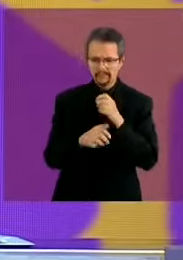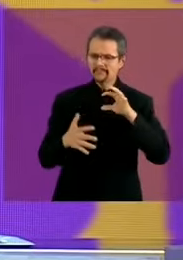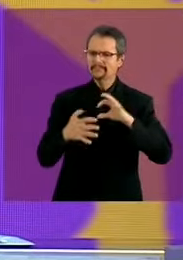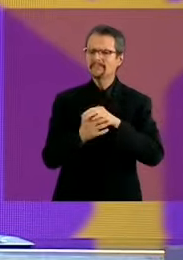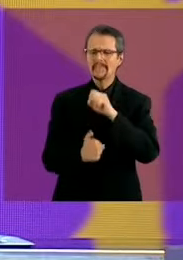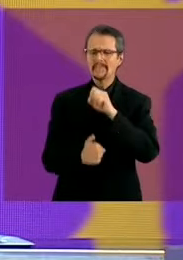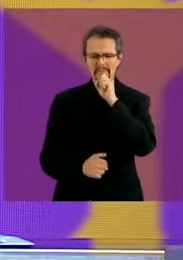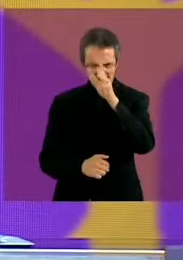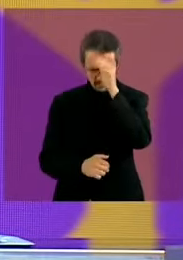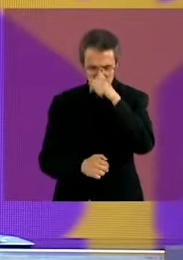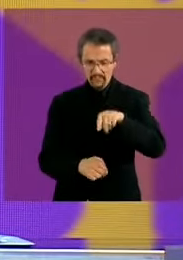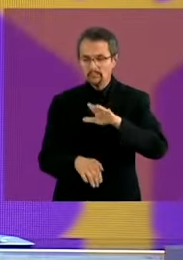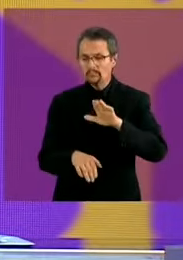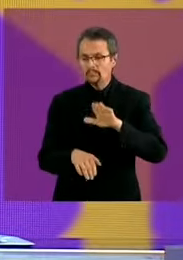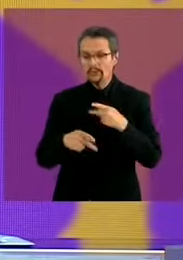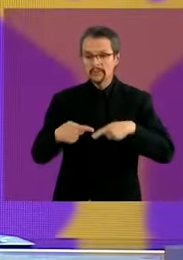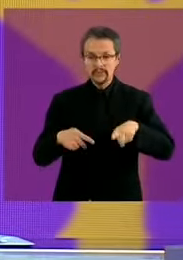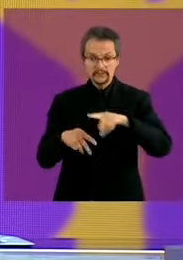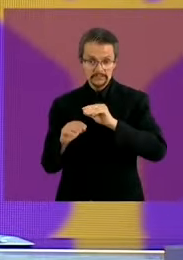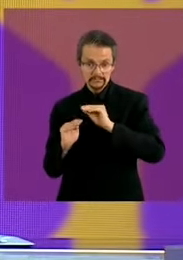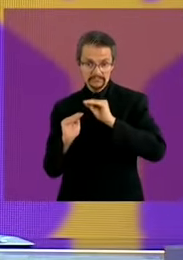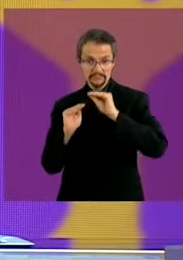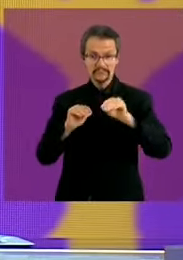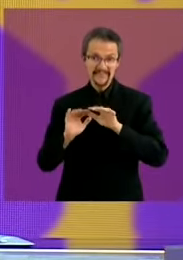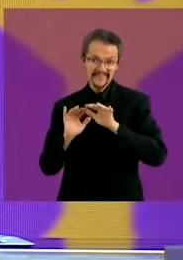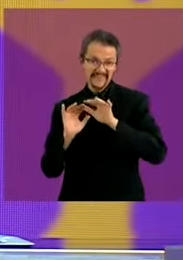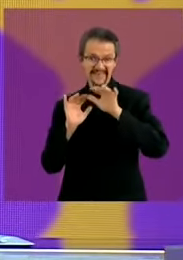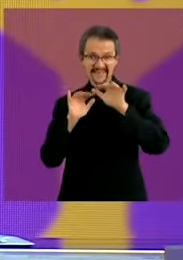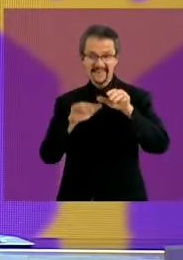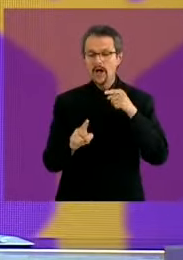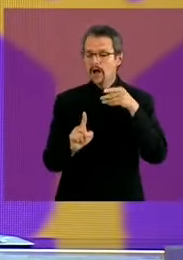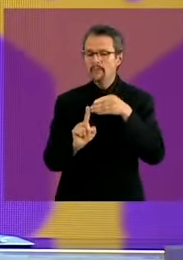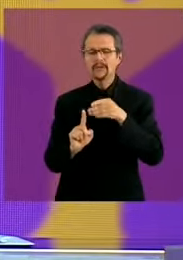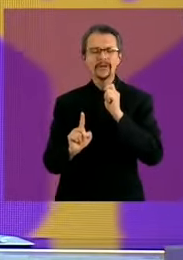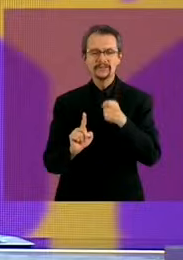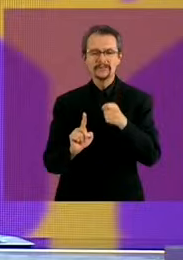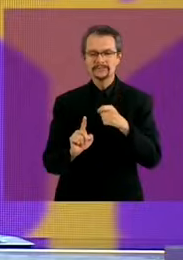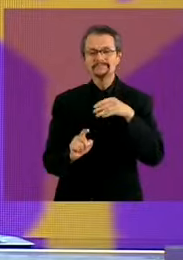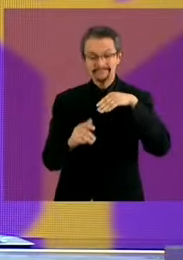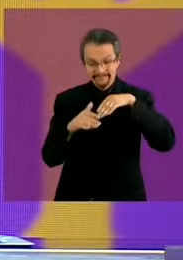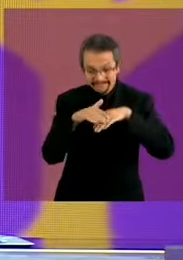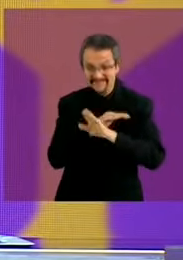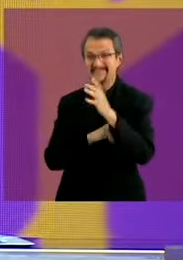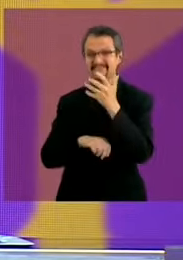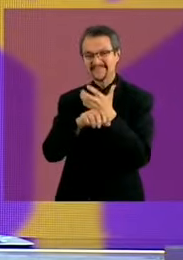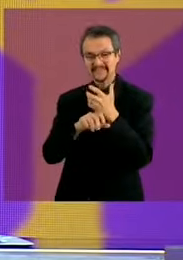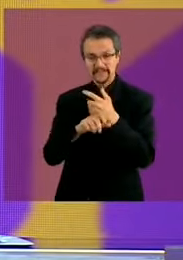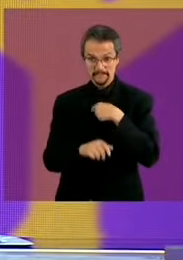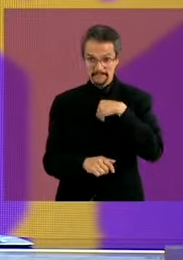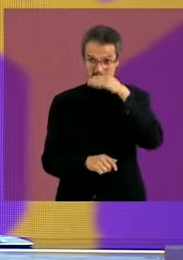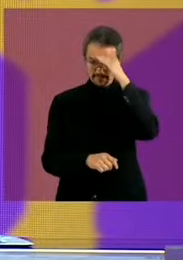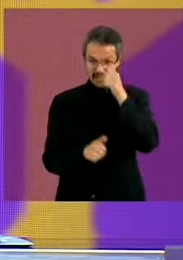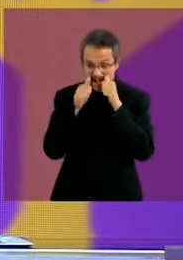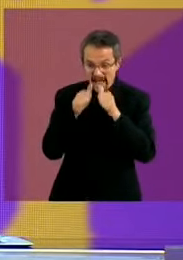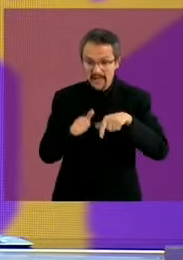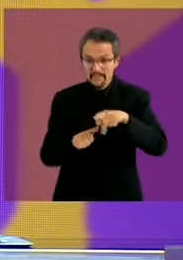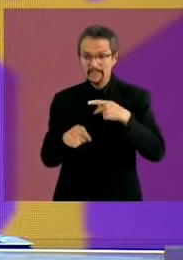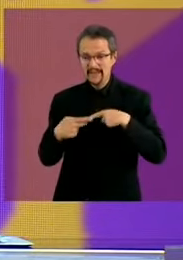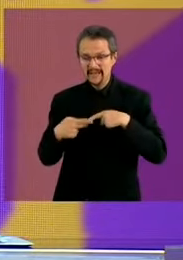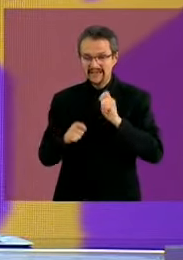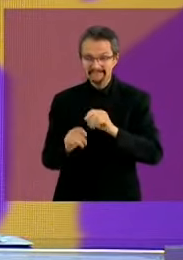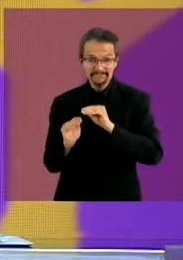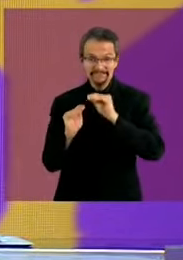es ir a Estados Unidos y lo vamos a seguir insistiendo que la mejor forma de atender la migración es